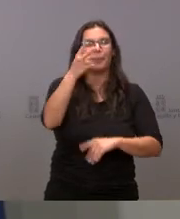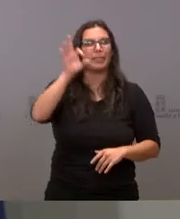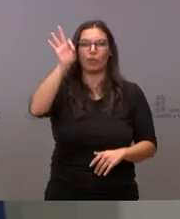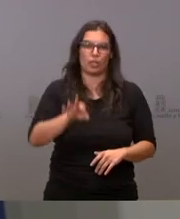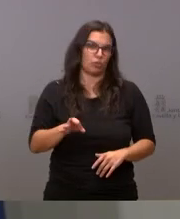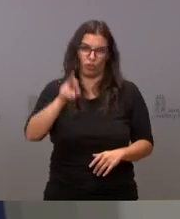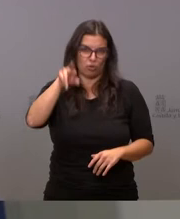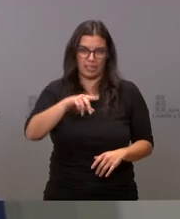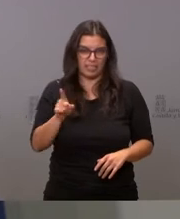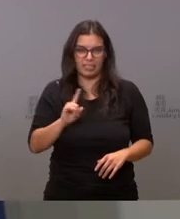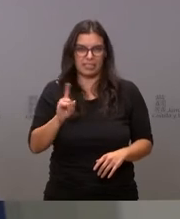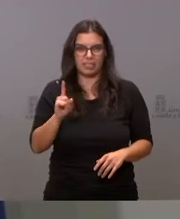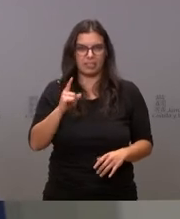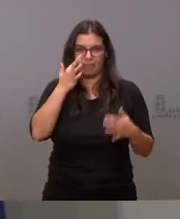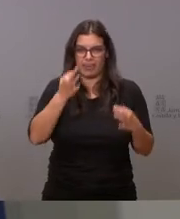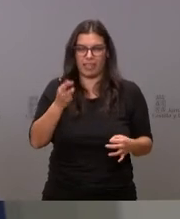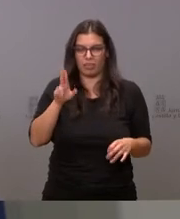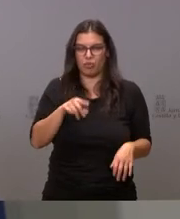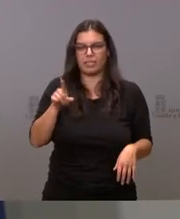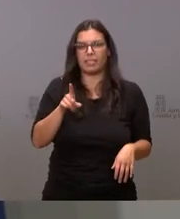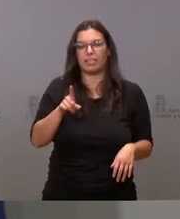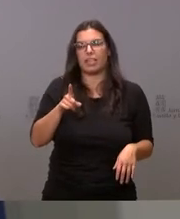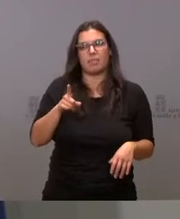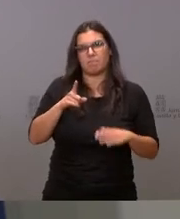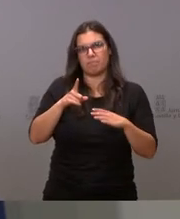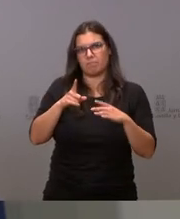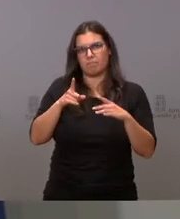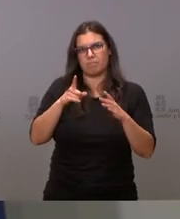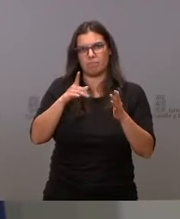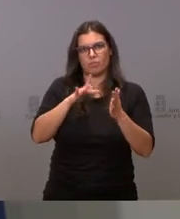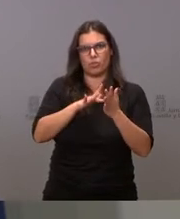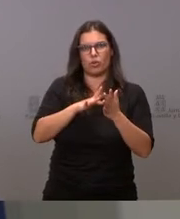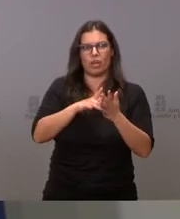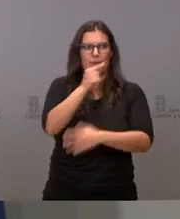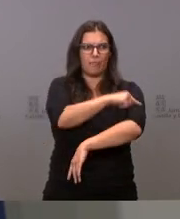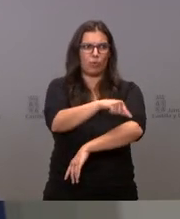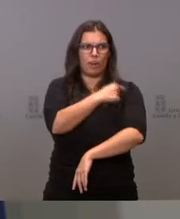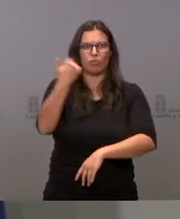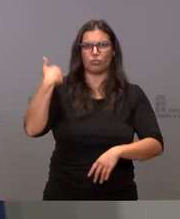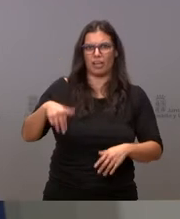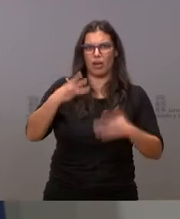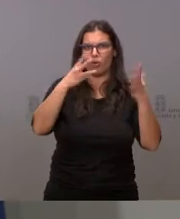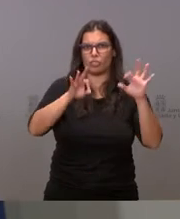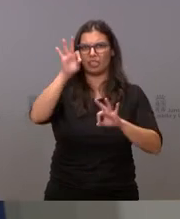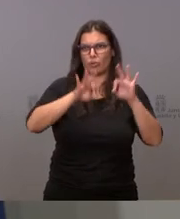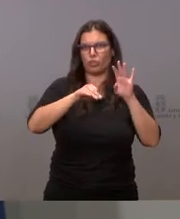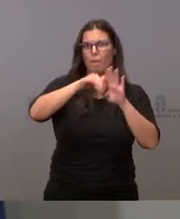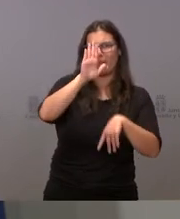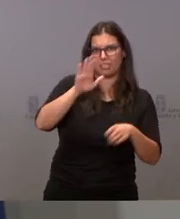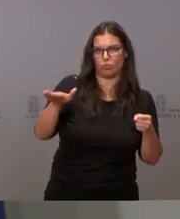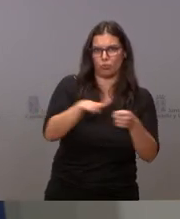esto no es cierto estamos en cifras superiores al 80% de población global y sobre